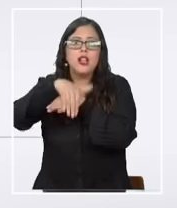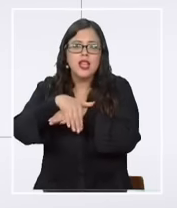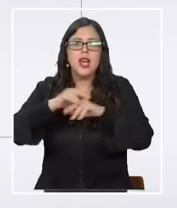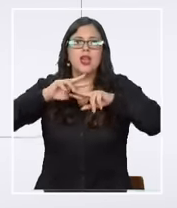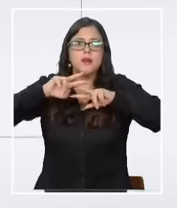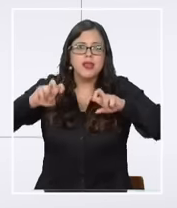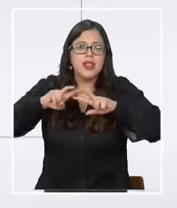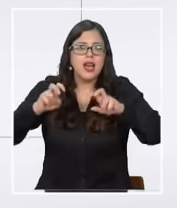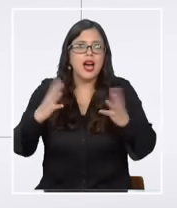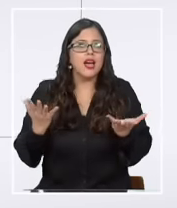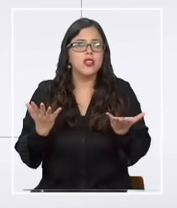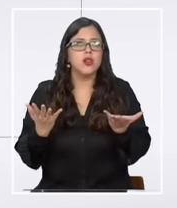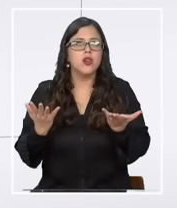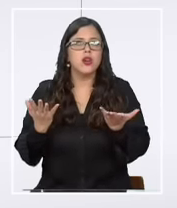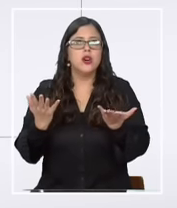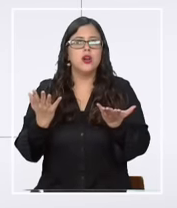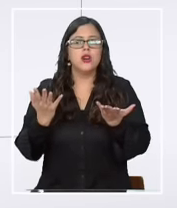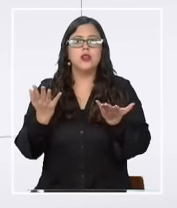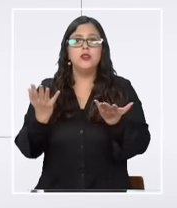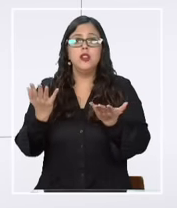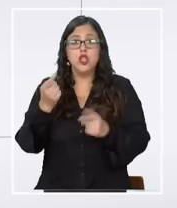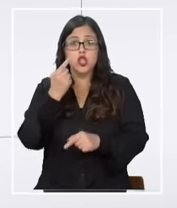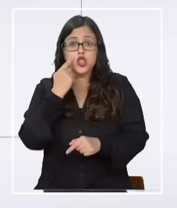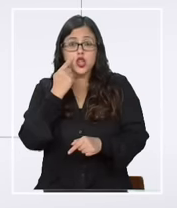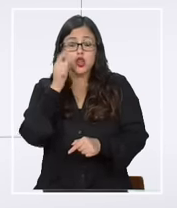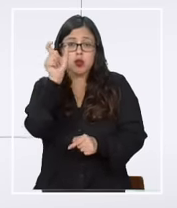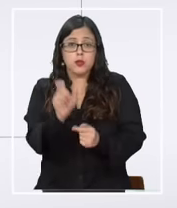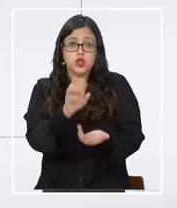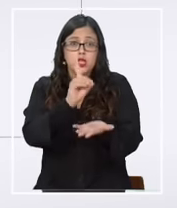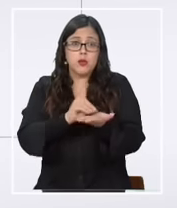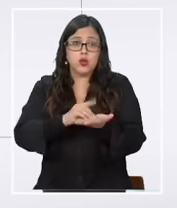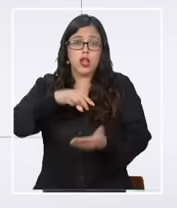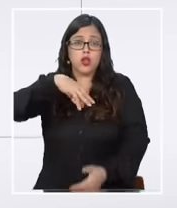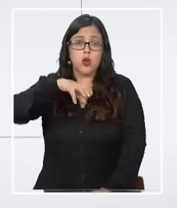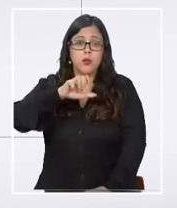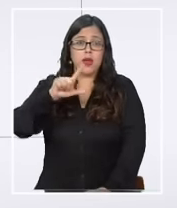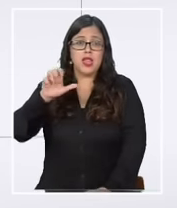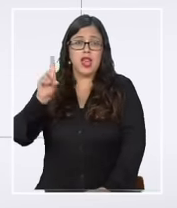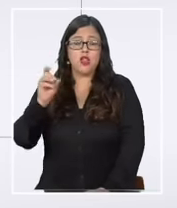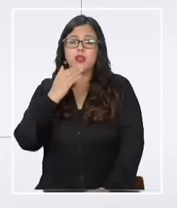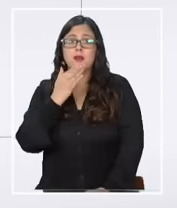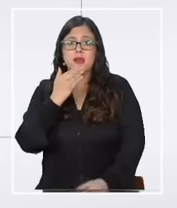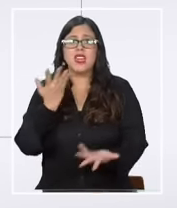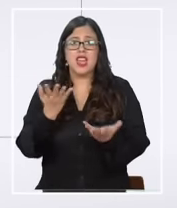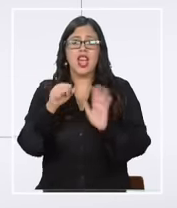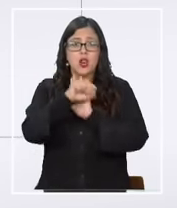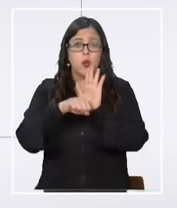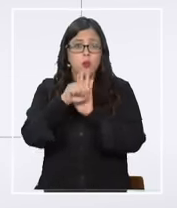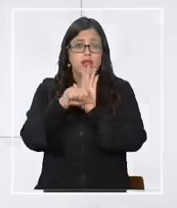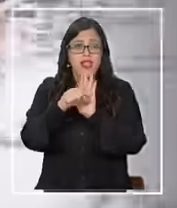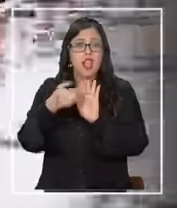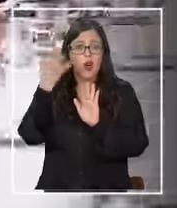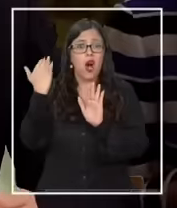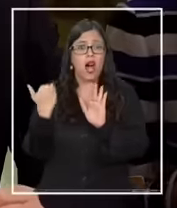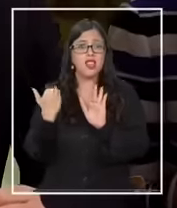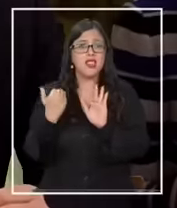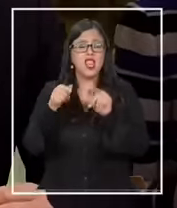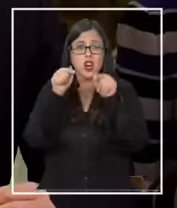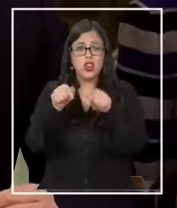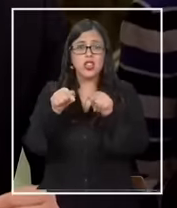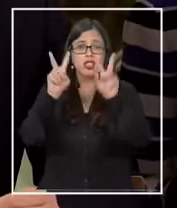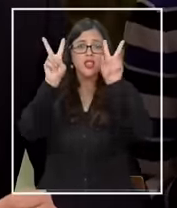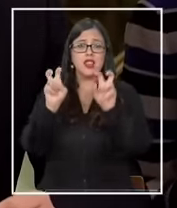negándose yo creo que incluso el diputado mellado salió en una nota nuestra del principio del noticiario con esta